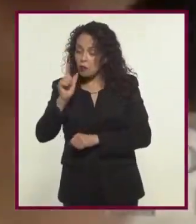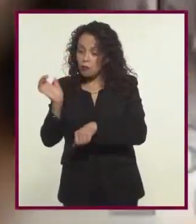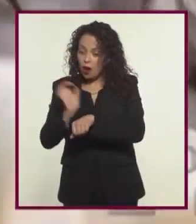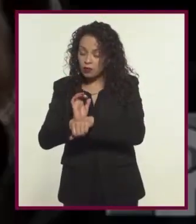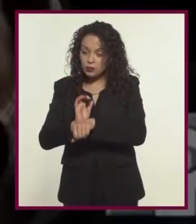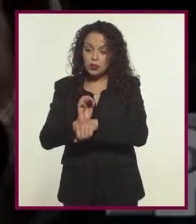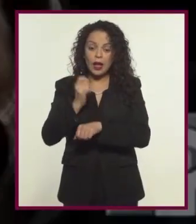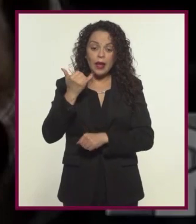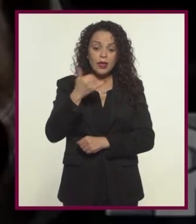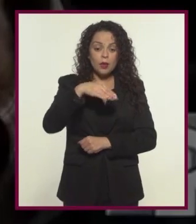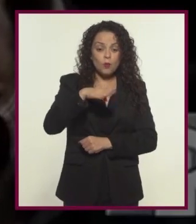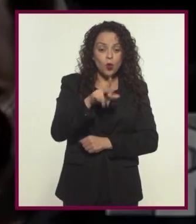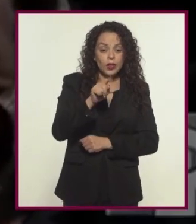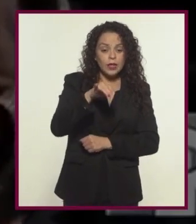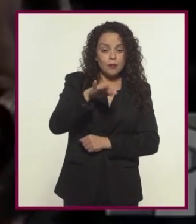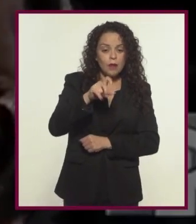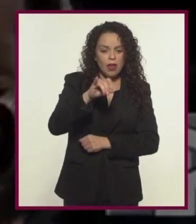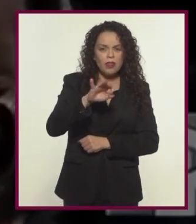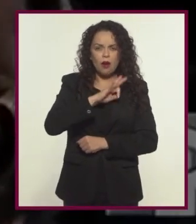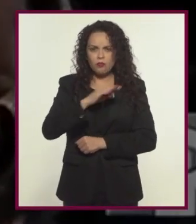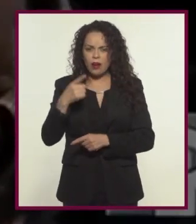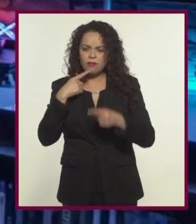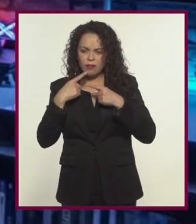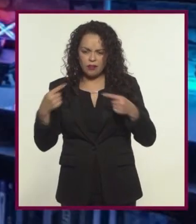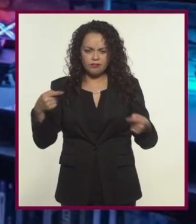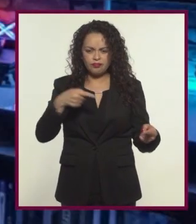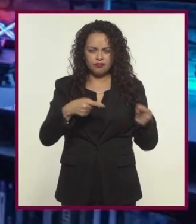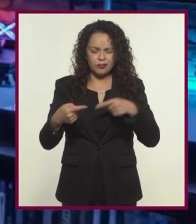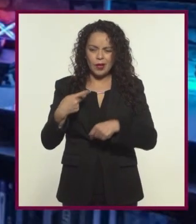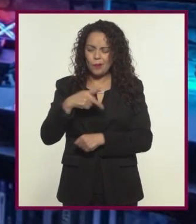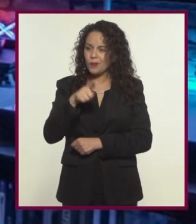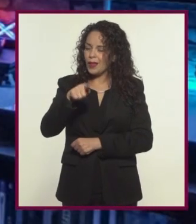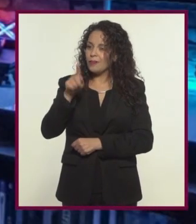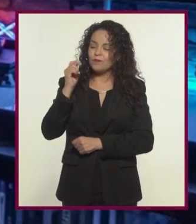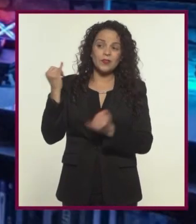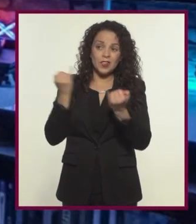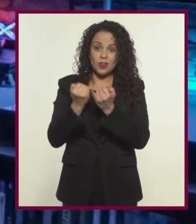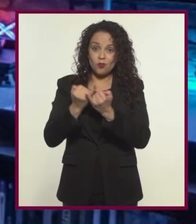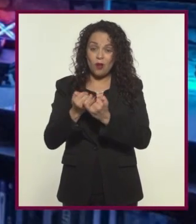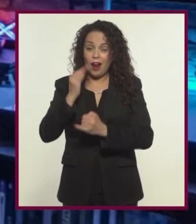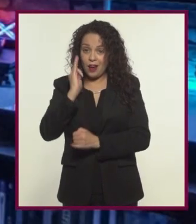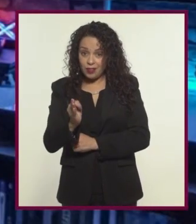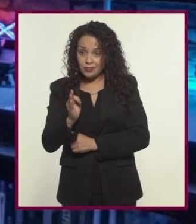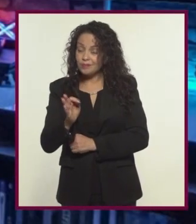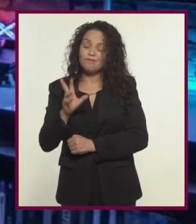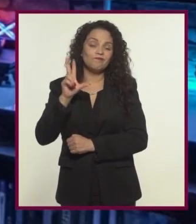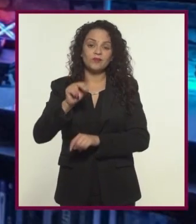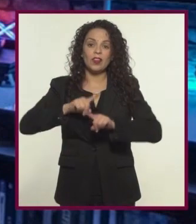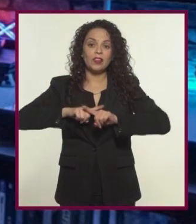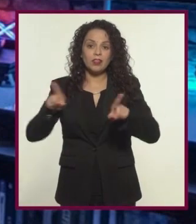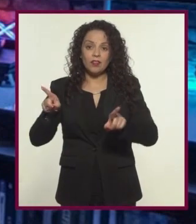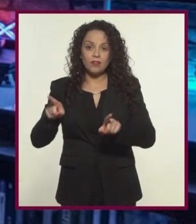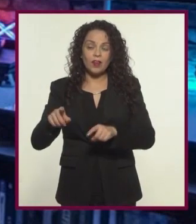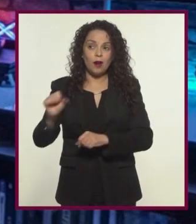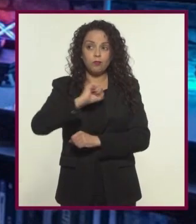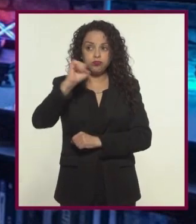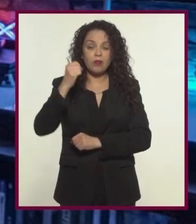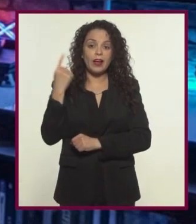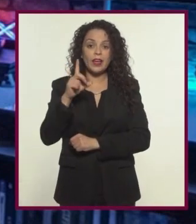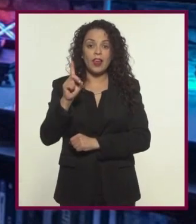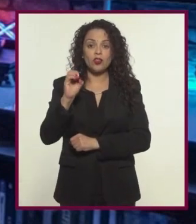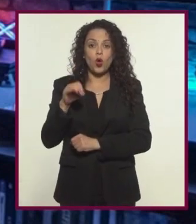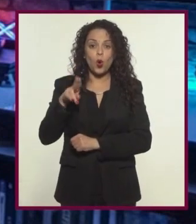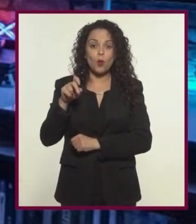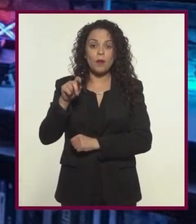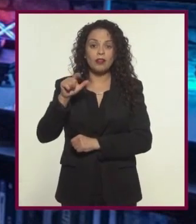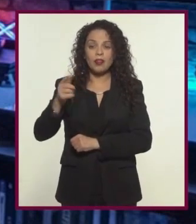que es posible que el lenguaje del cine y el multimedia dialoguen parece que el documental interactivo no ha logrado la misma aceptación ni ha tenido